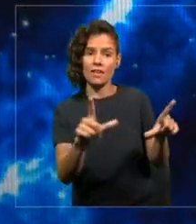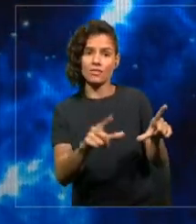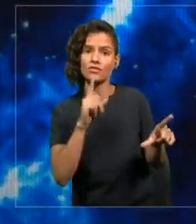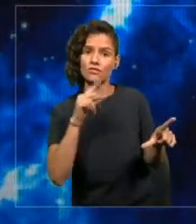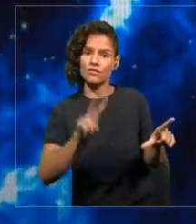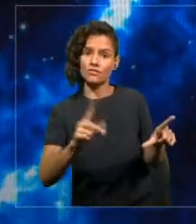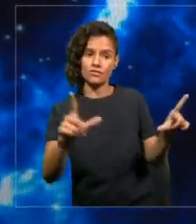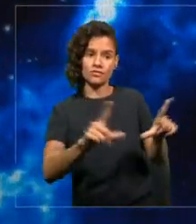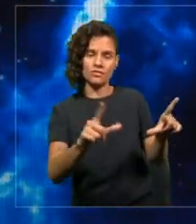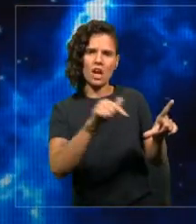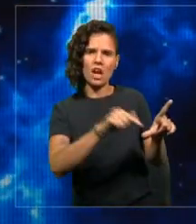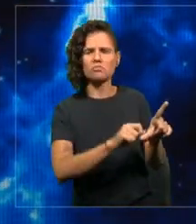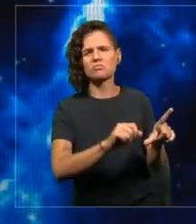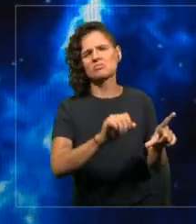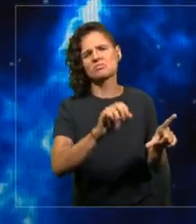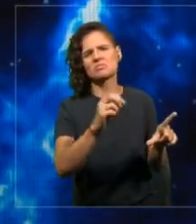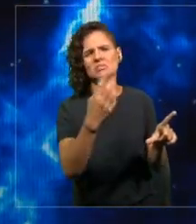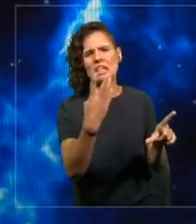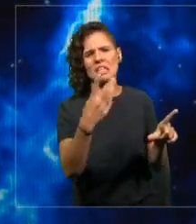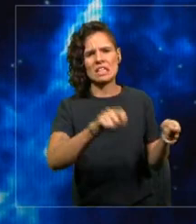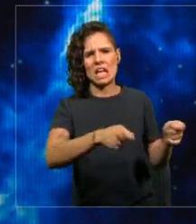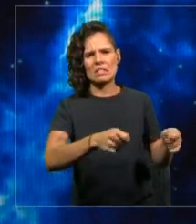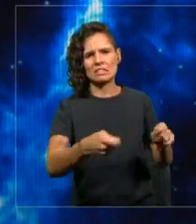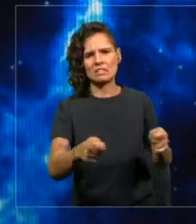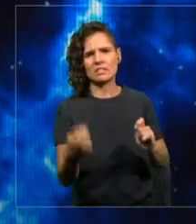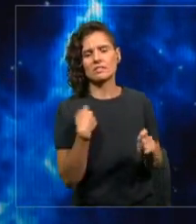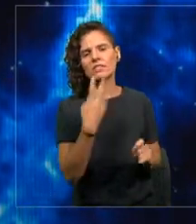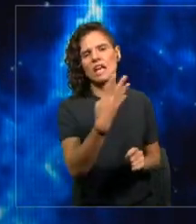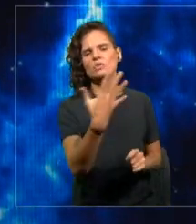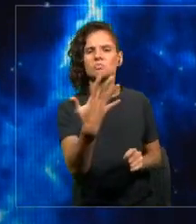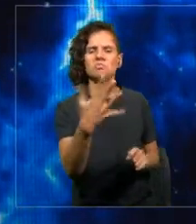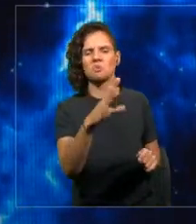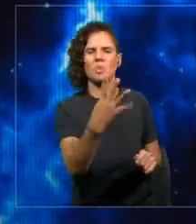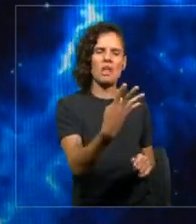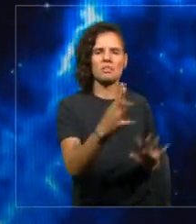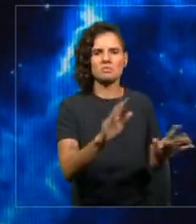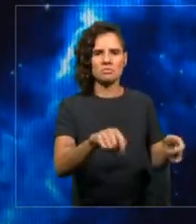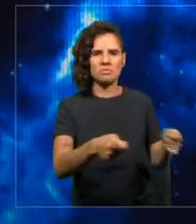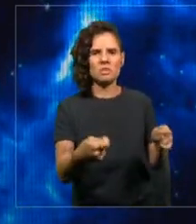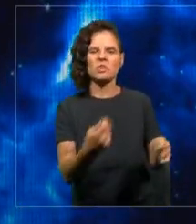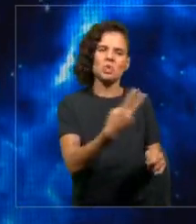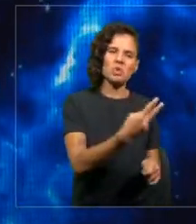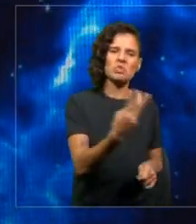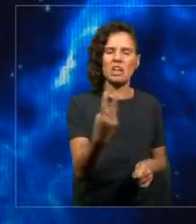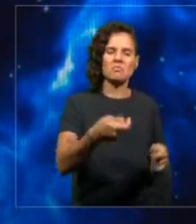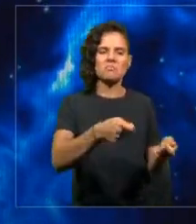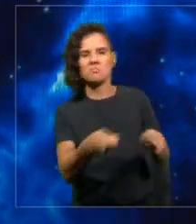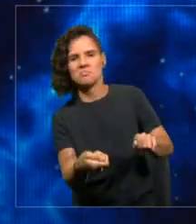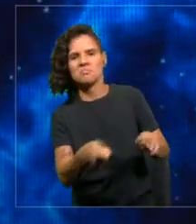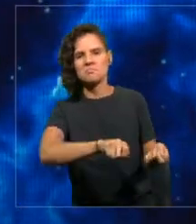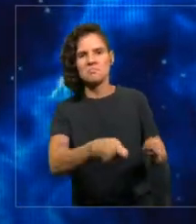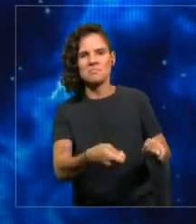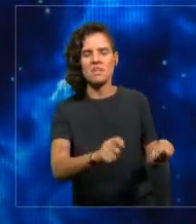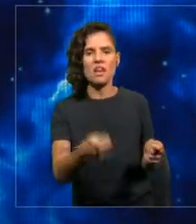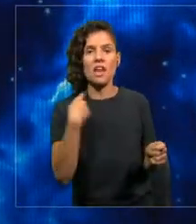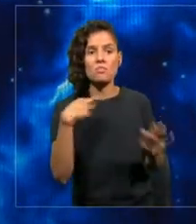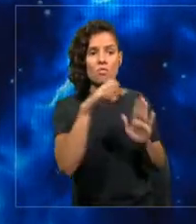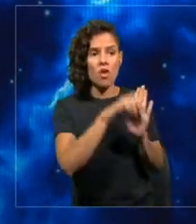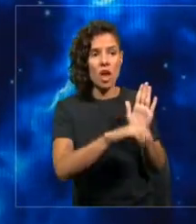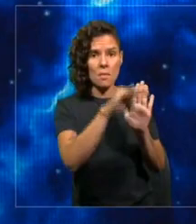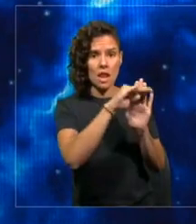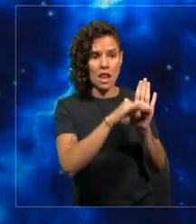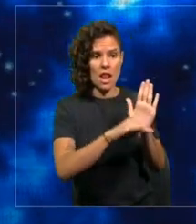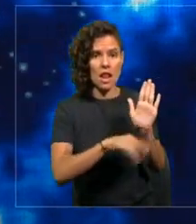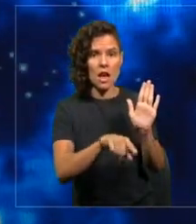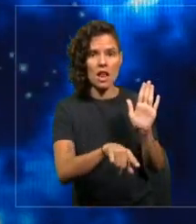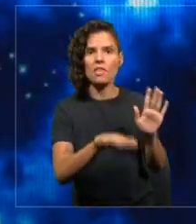tres, cuatro canales. ¿Cuánto podíamos escoger? Hacer zapping entre dos o tres. Y la programación se creaba para